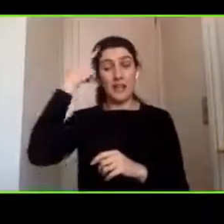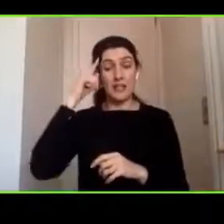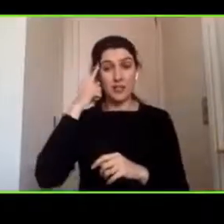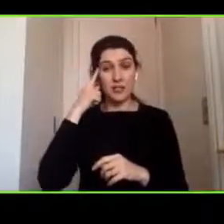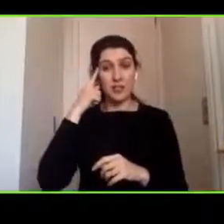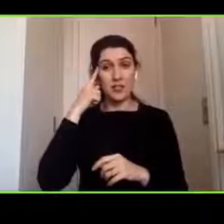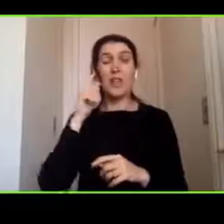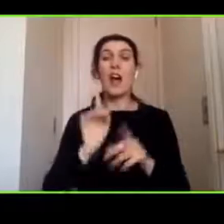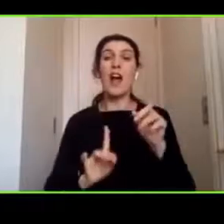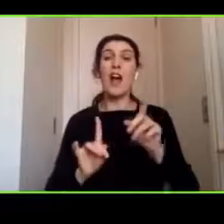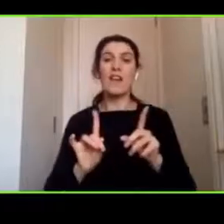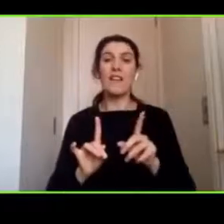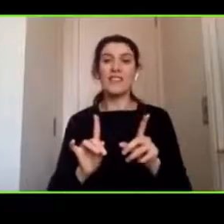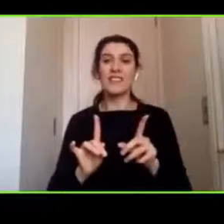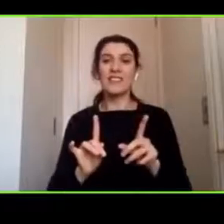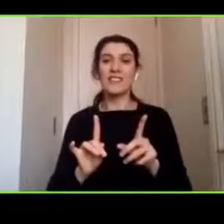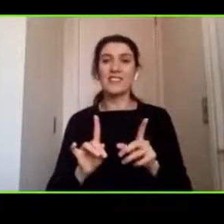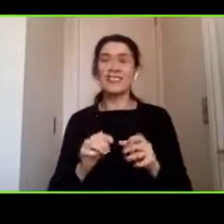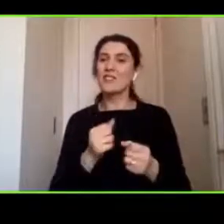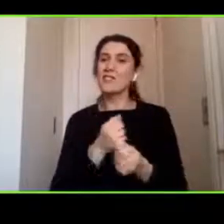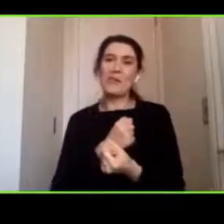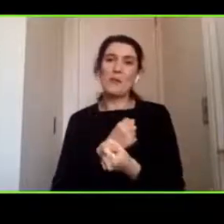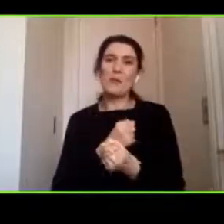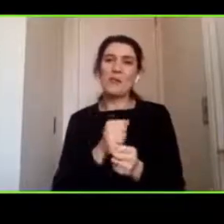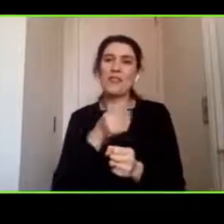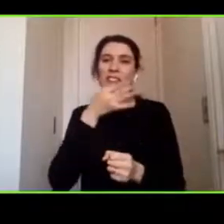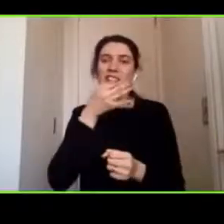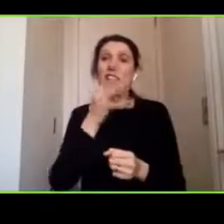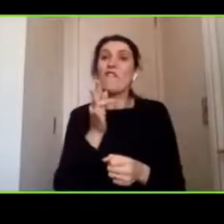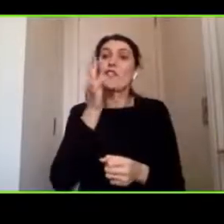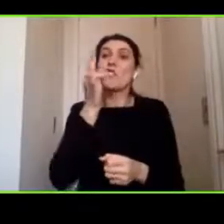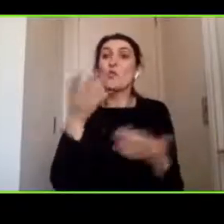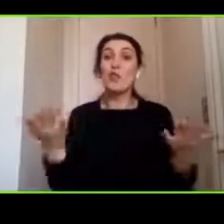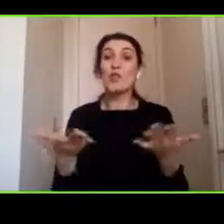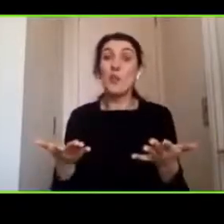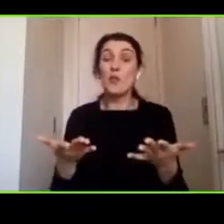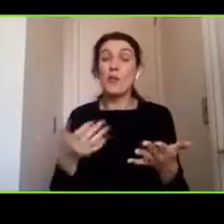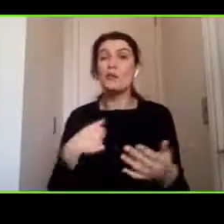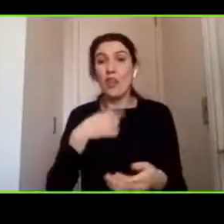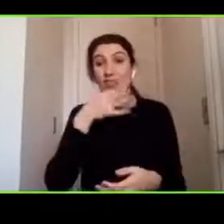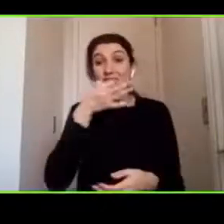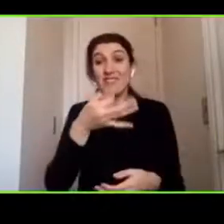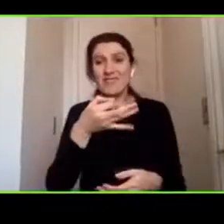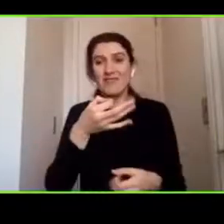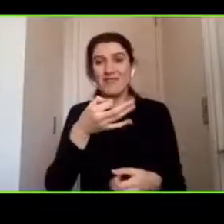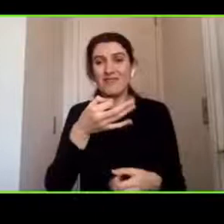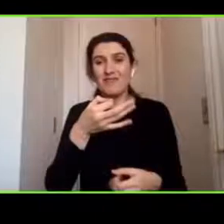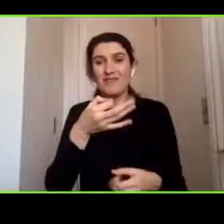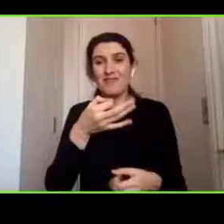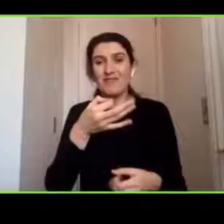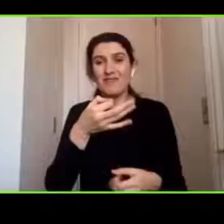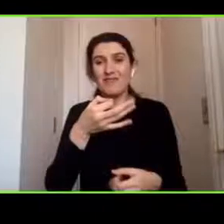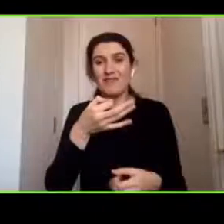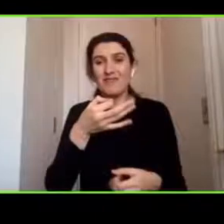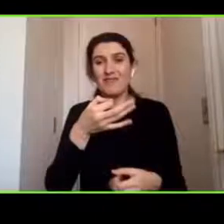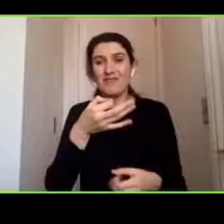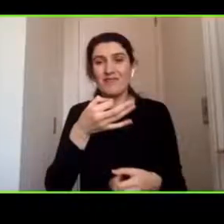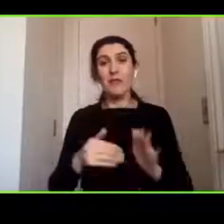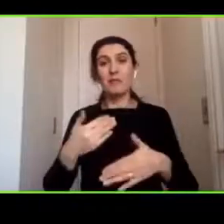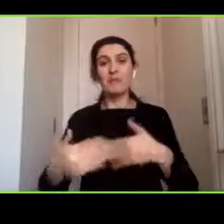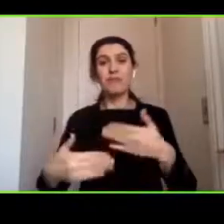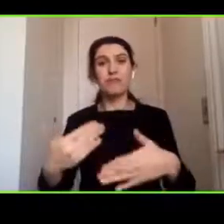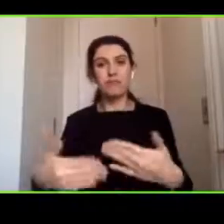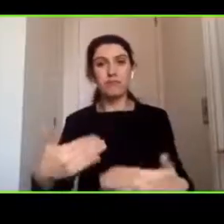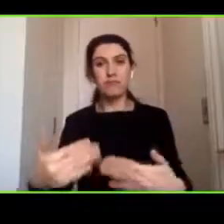a dar un pronóstico tan seguro porque efectivamente uno tiene que esperar la evolución de las lesiones secundarias